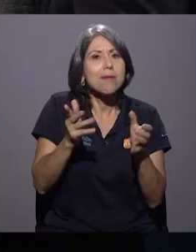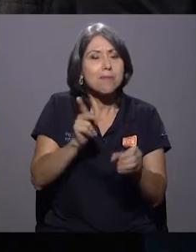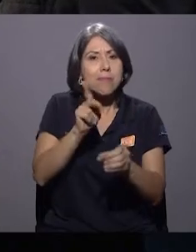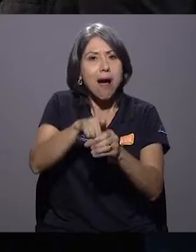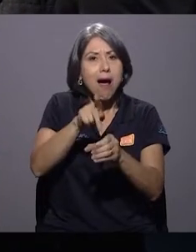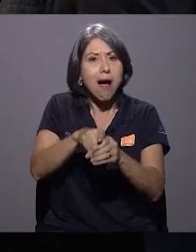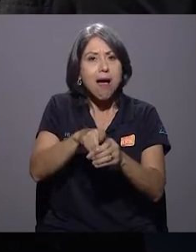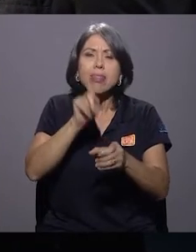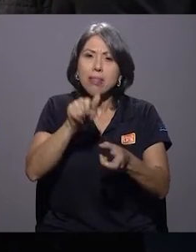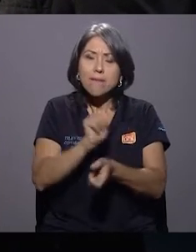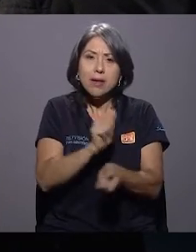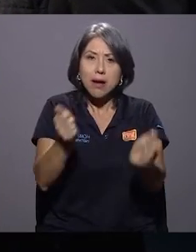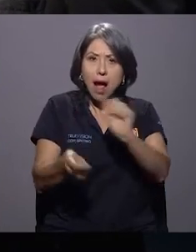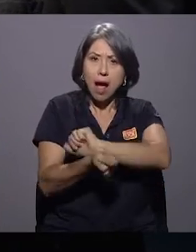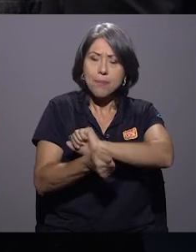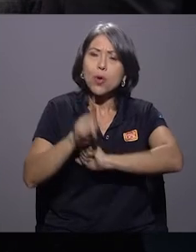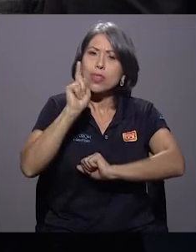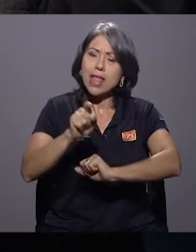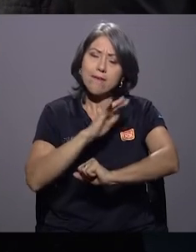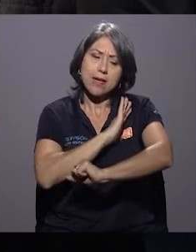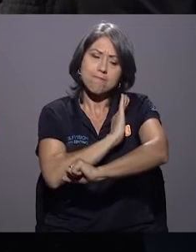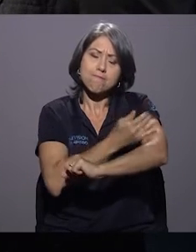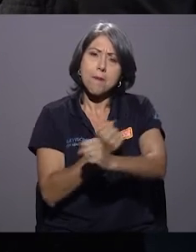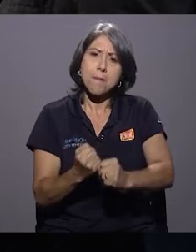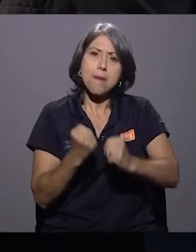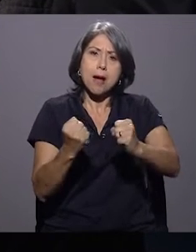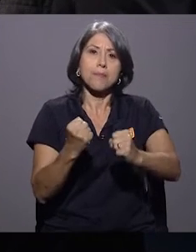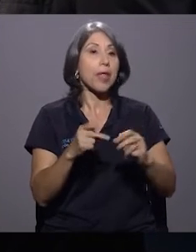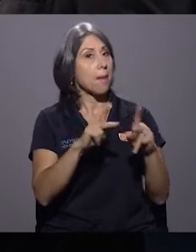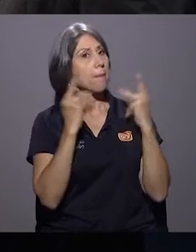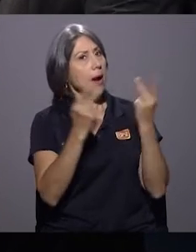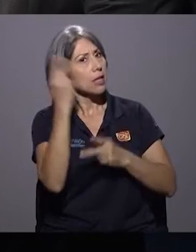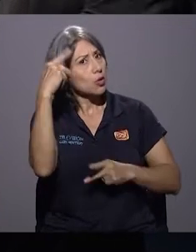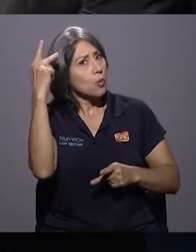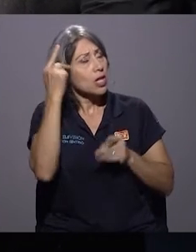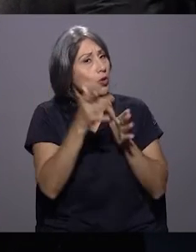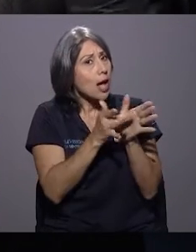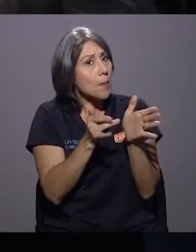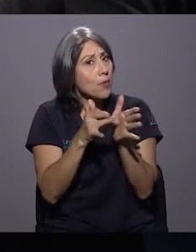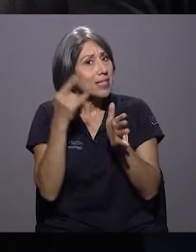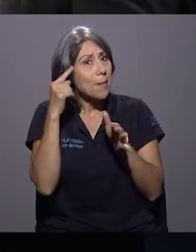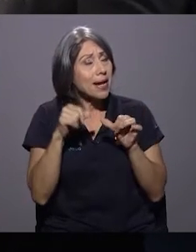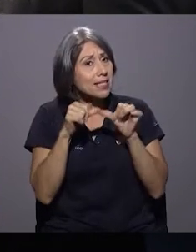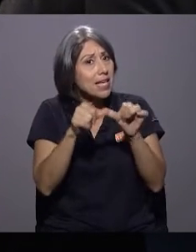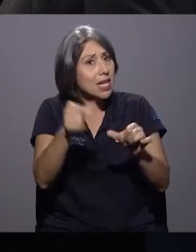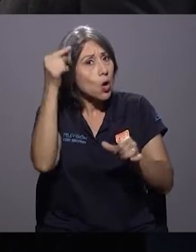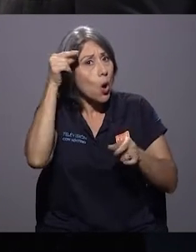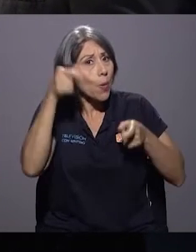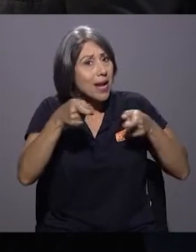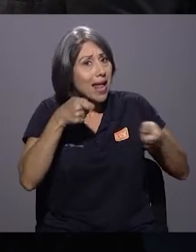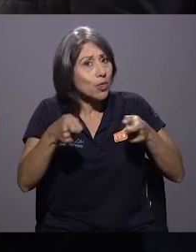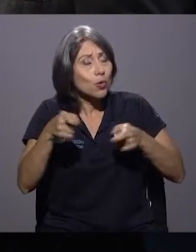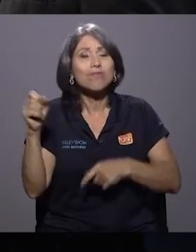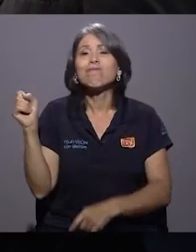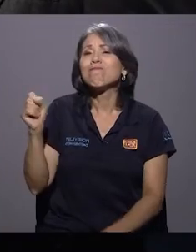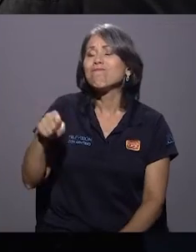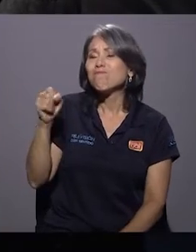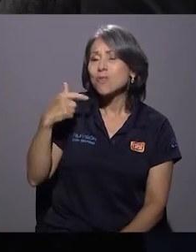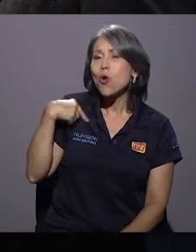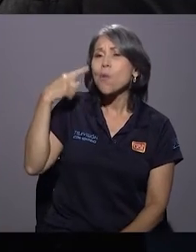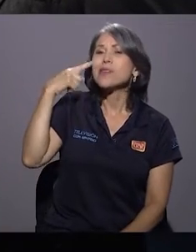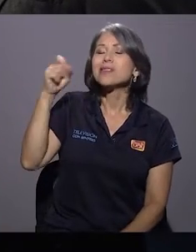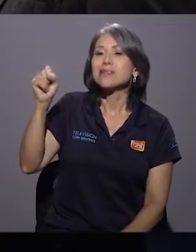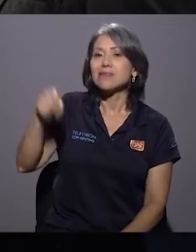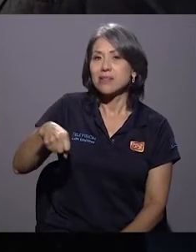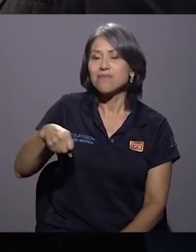del cambio que tenemos que ir haciendo, ir empoderándonos de esto. ¿Se aprovechan los partidos políticos de eso para seguir gobernando? Me parece que sí, me parece que ha habido